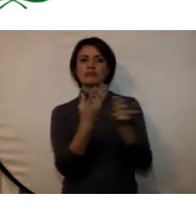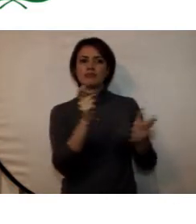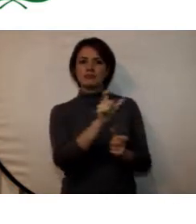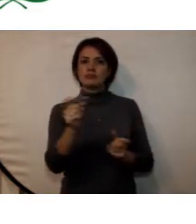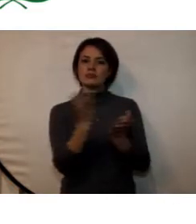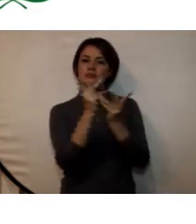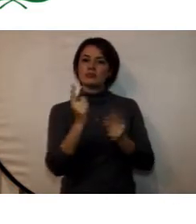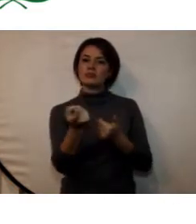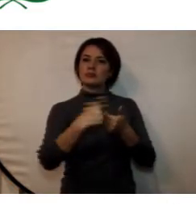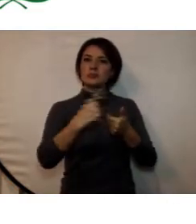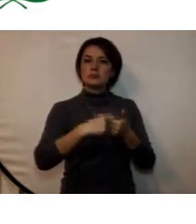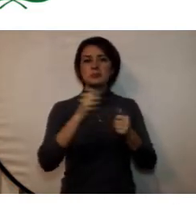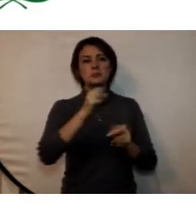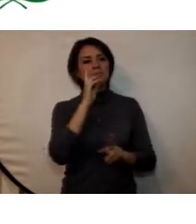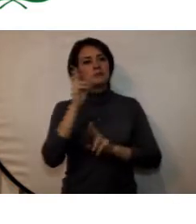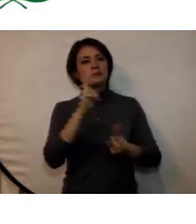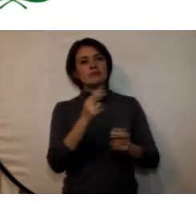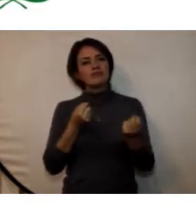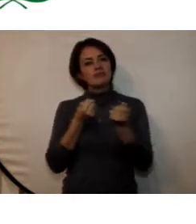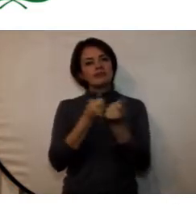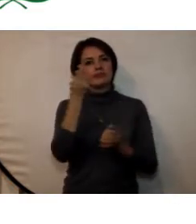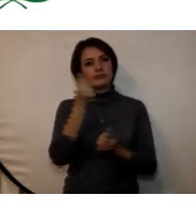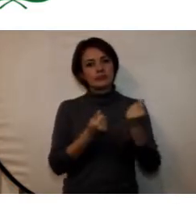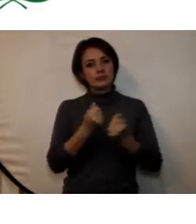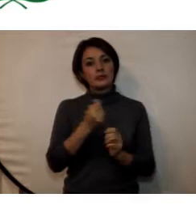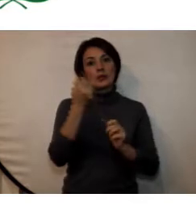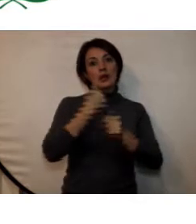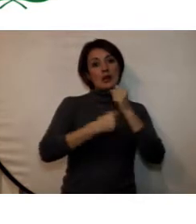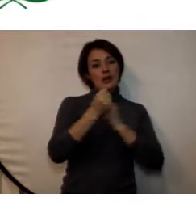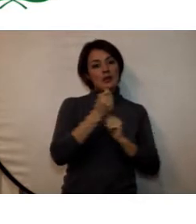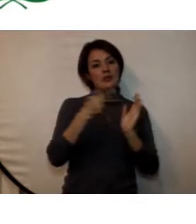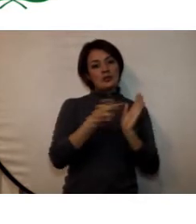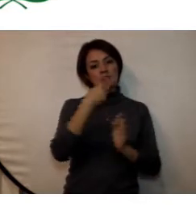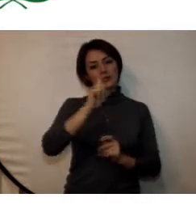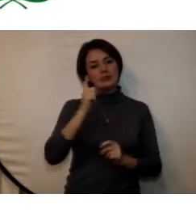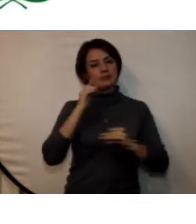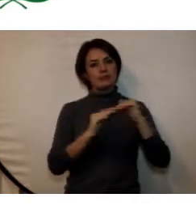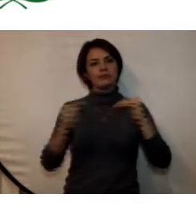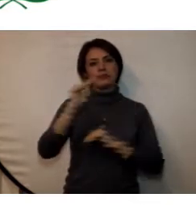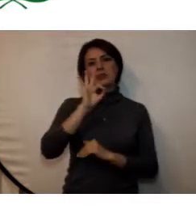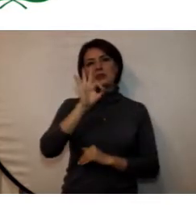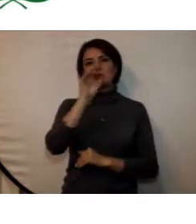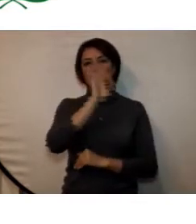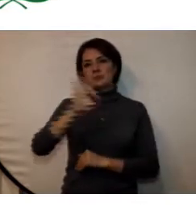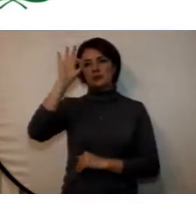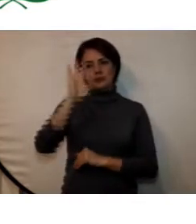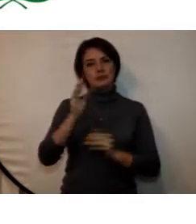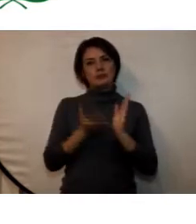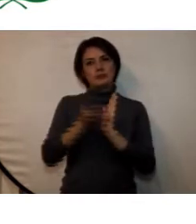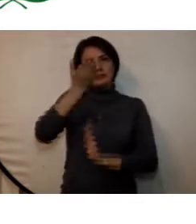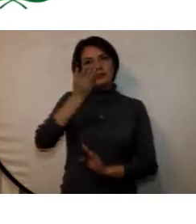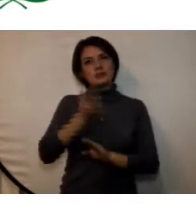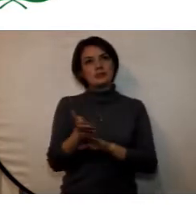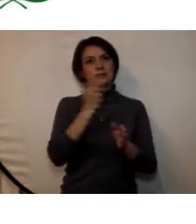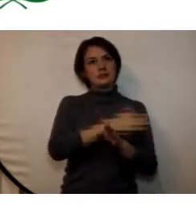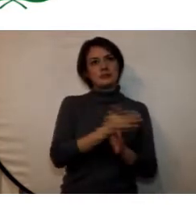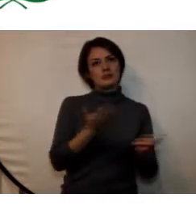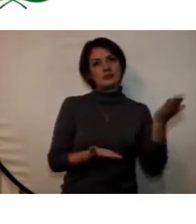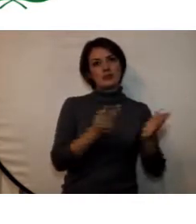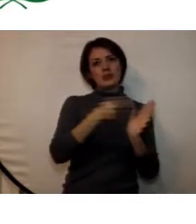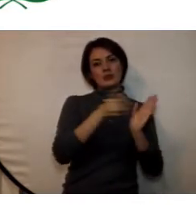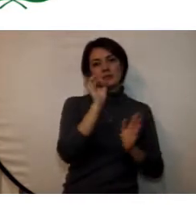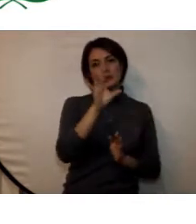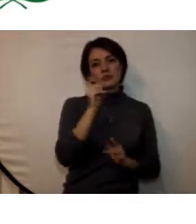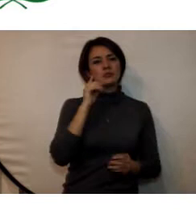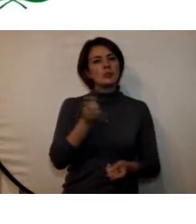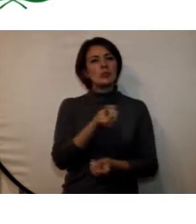estudiantes pueda obtener algún tipo de financiación para el año 2016 se registró un incremento del 3% con respecto al año 2015 en